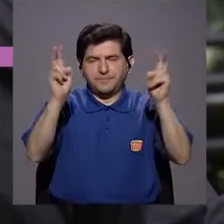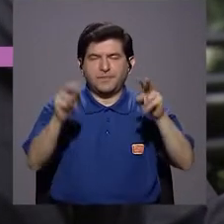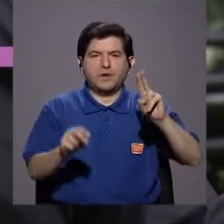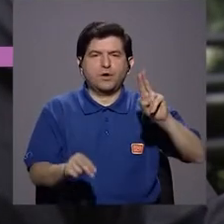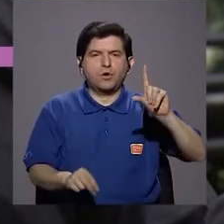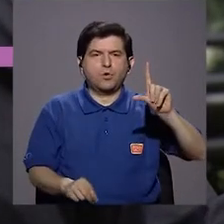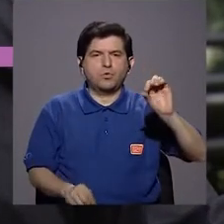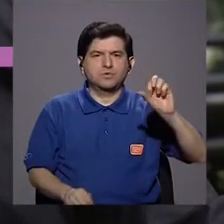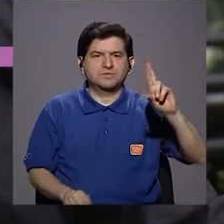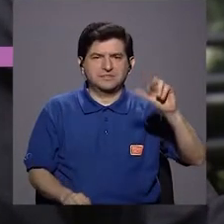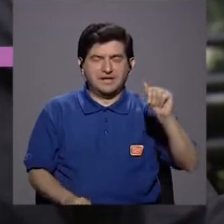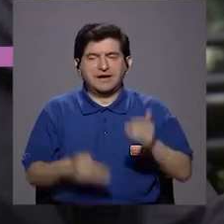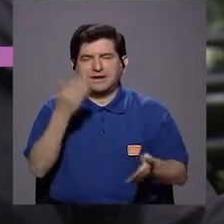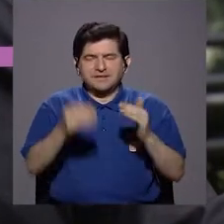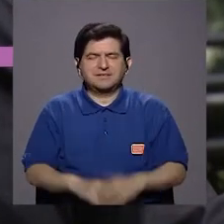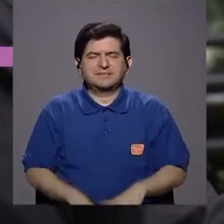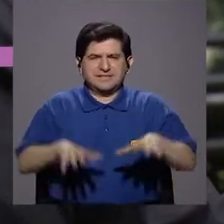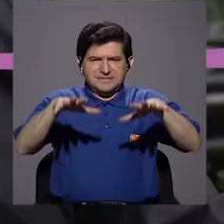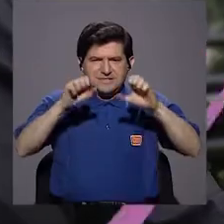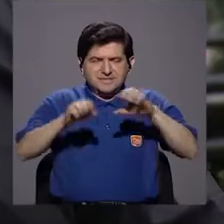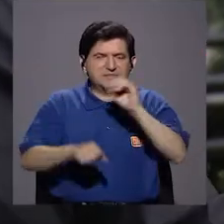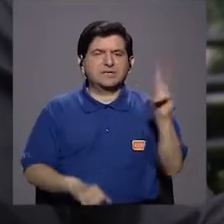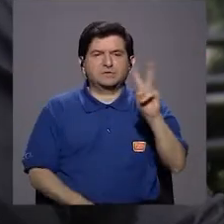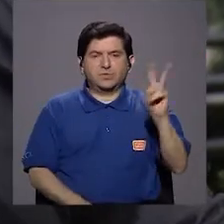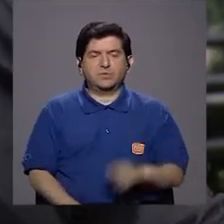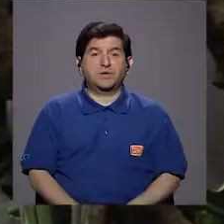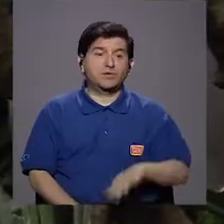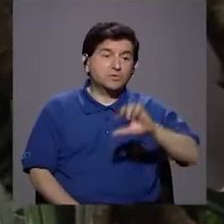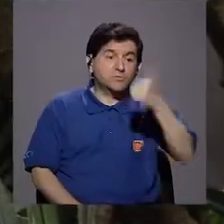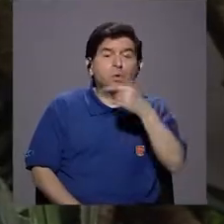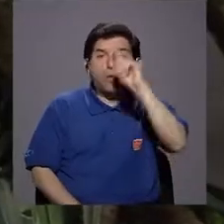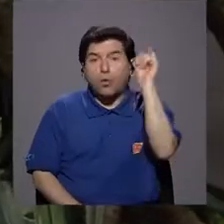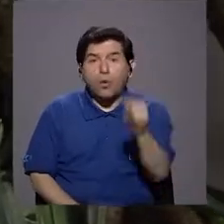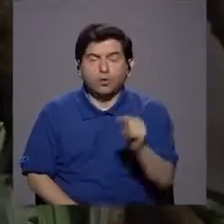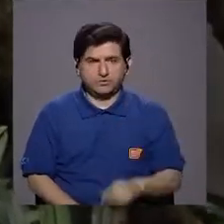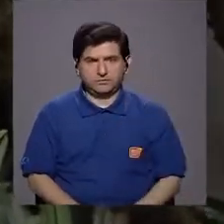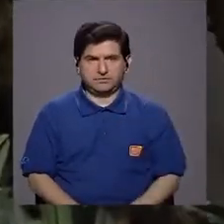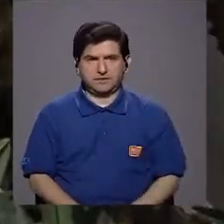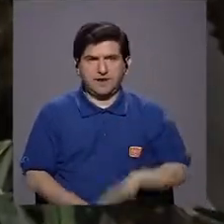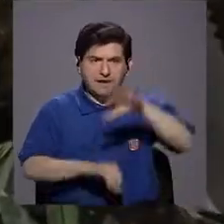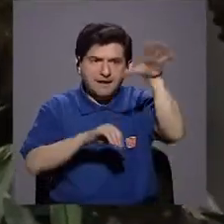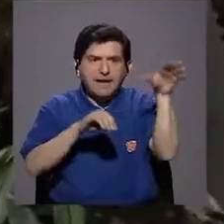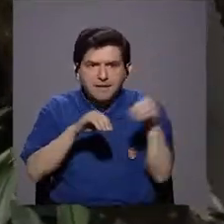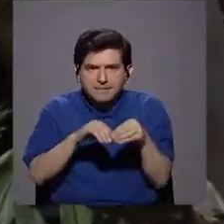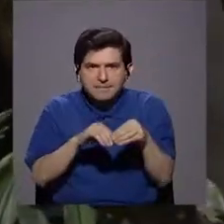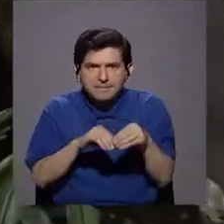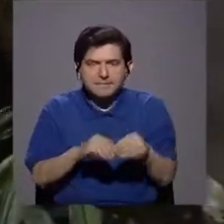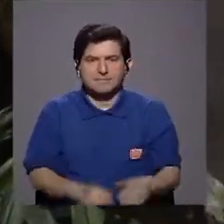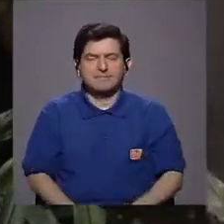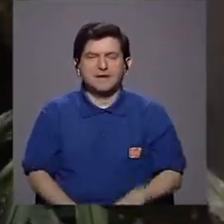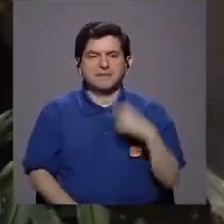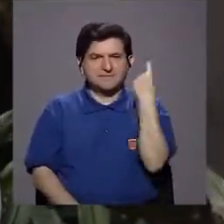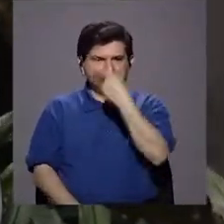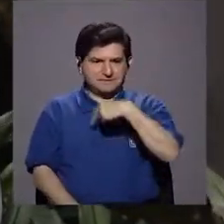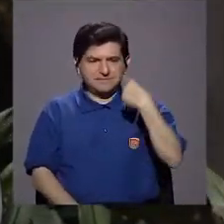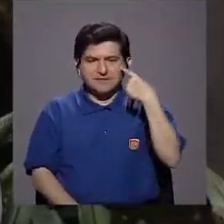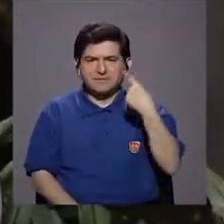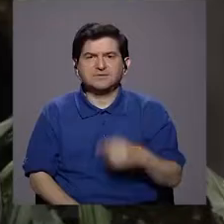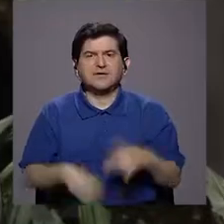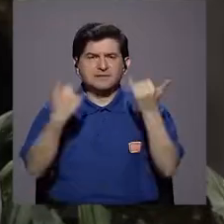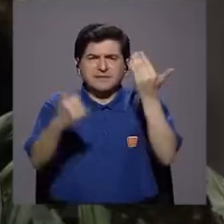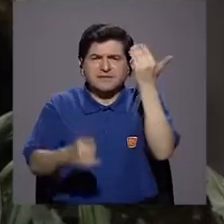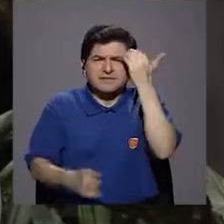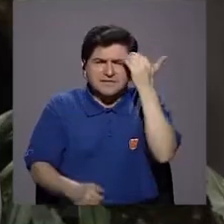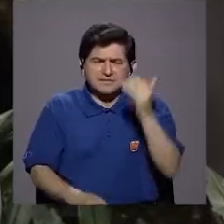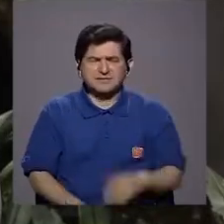que pueden ser por estrés, que pueden ser por origen viral. Ajá, esa era otra de mis preguntas. Hay además, o sea, aparte de los dientes,